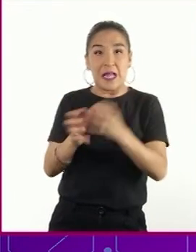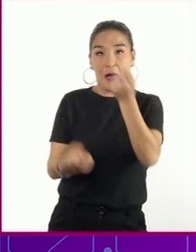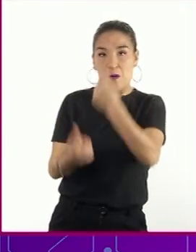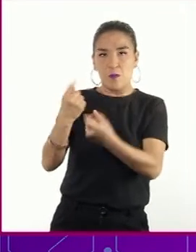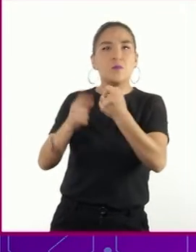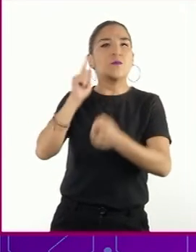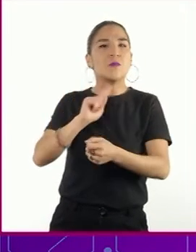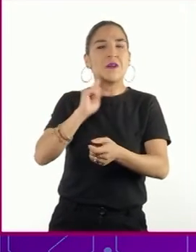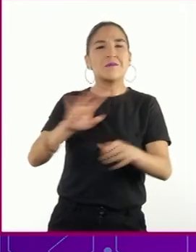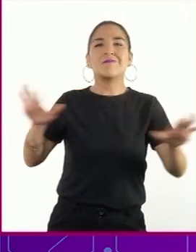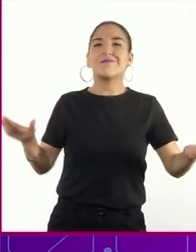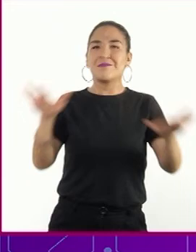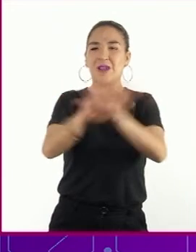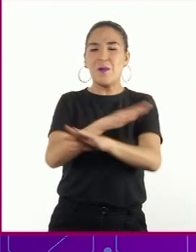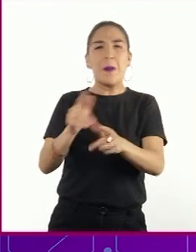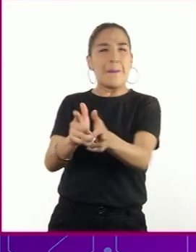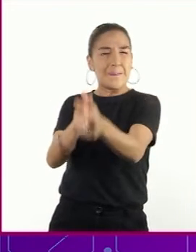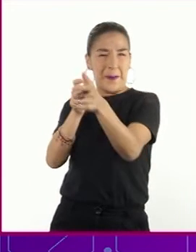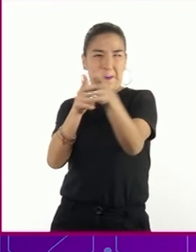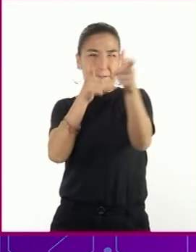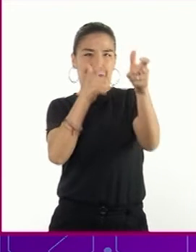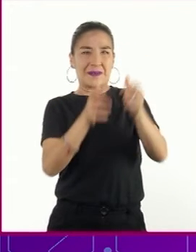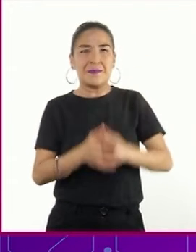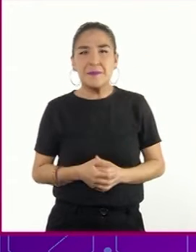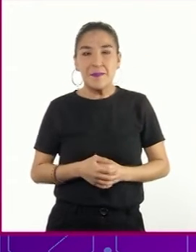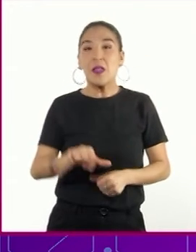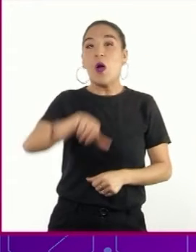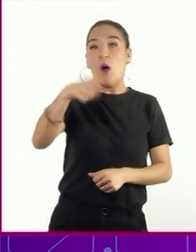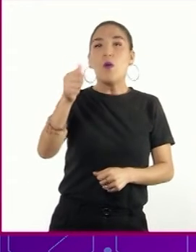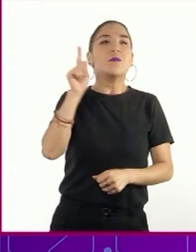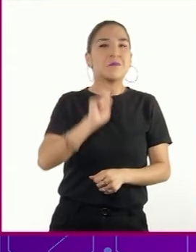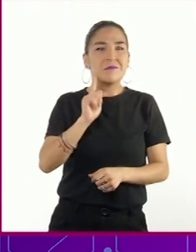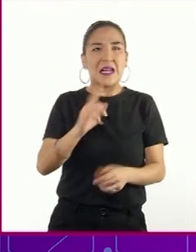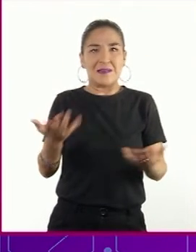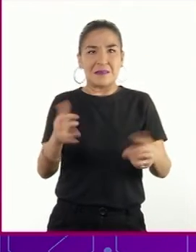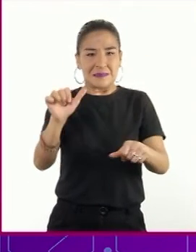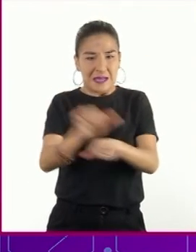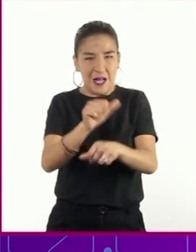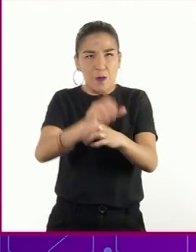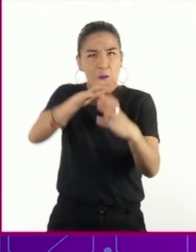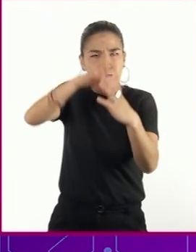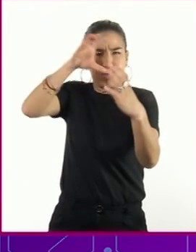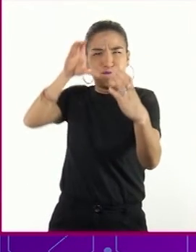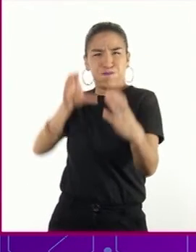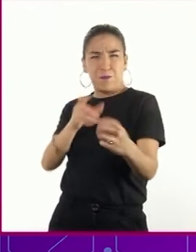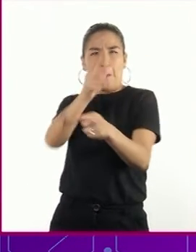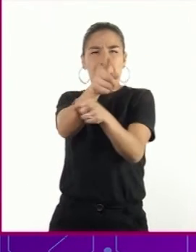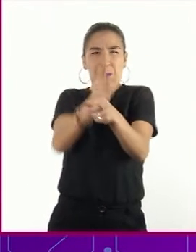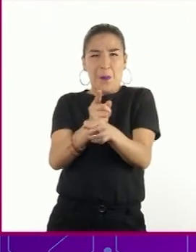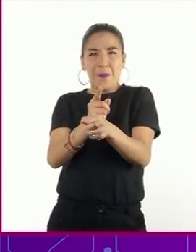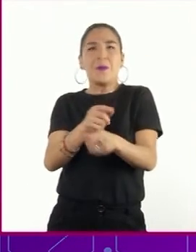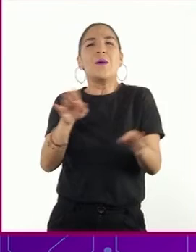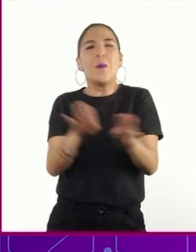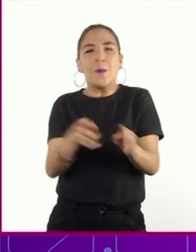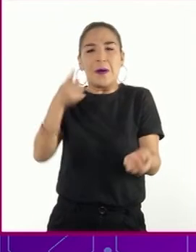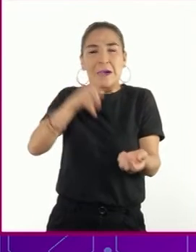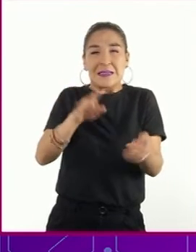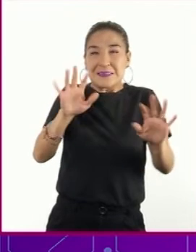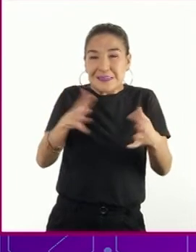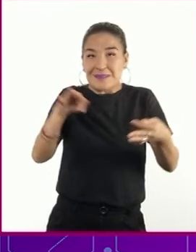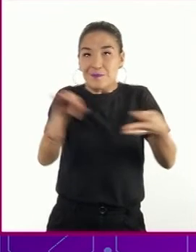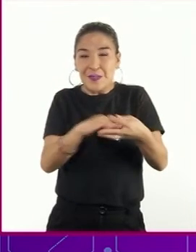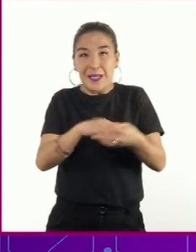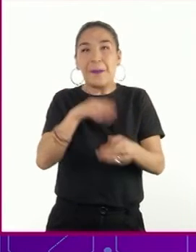ellas se convirtieron en francotiradoras, mientras que otras manejaban tanques de guerra. Se considera que hubo más de 2 mil